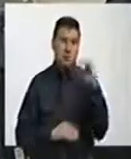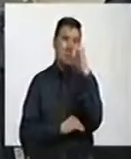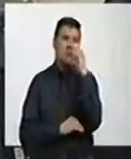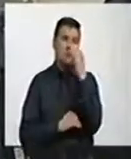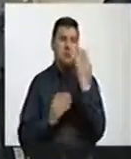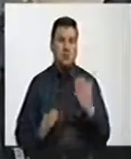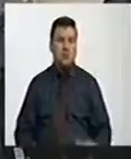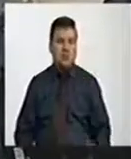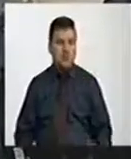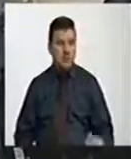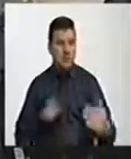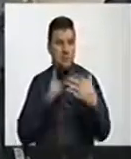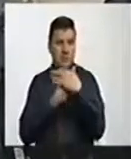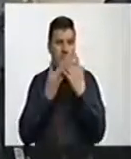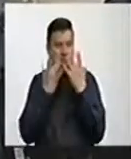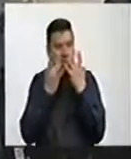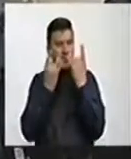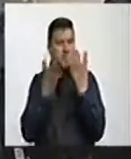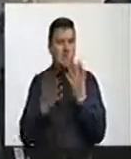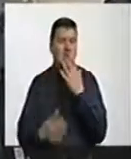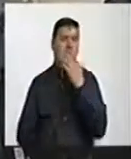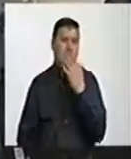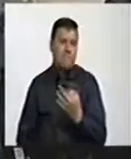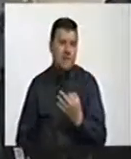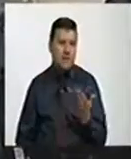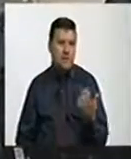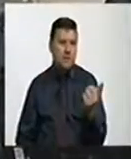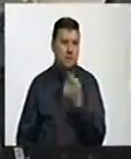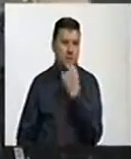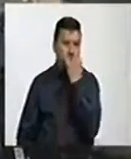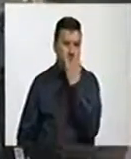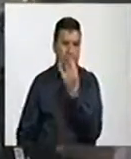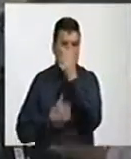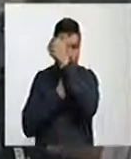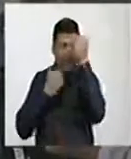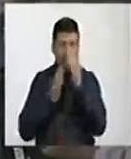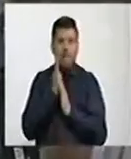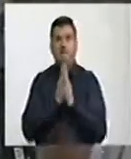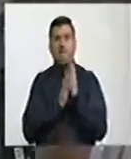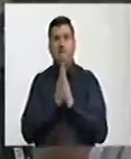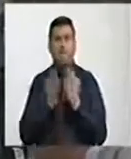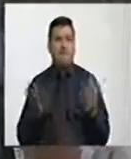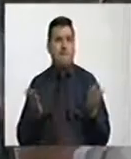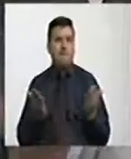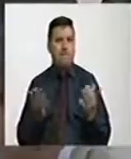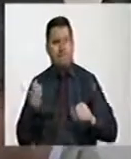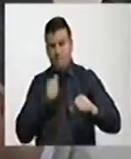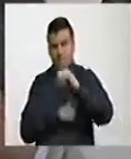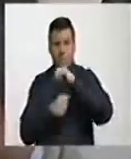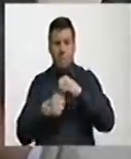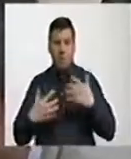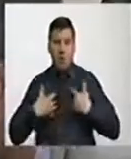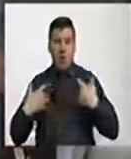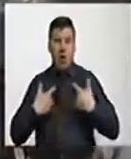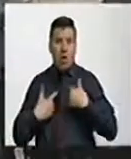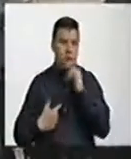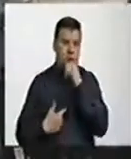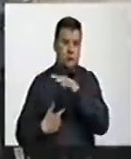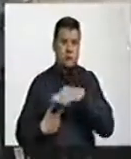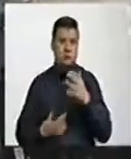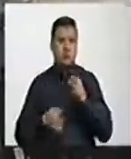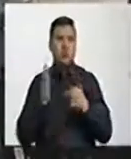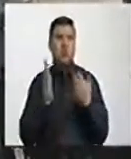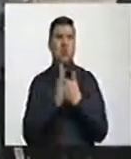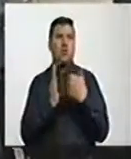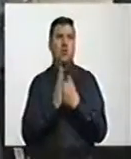a un riesgo muy grande en materia de verdad, pues el interés de la FARC no es otro que convertir en victimario al Estado para